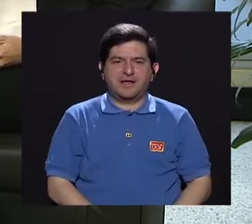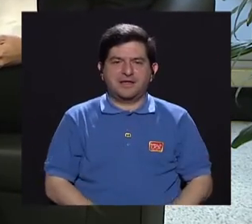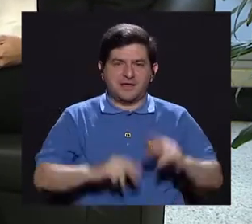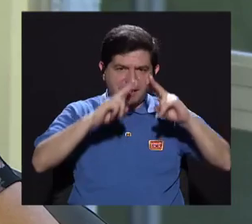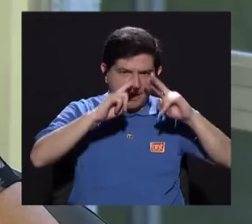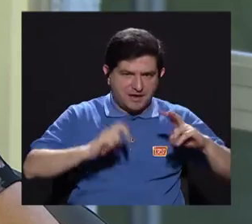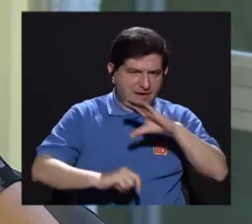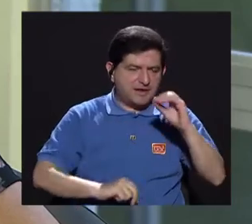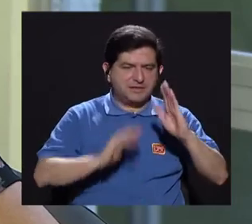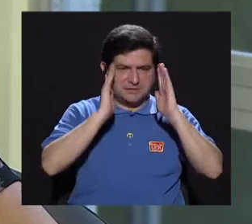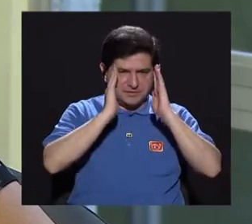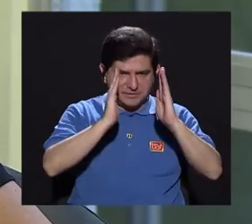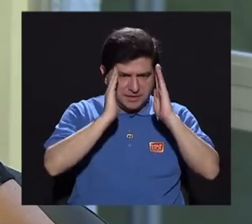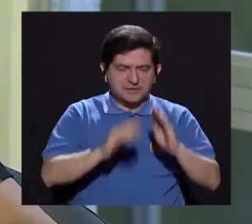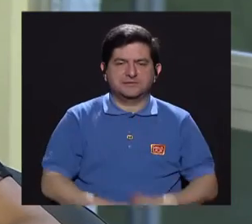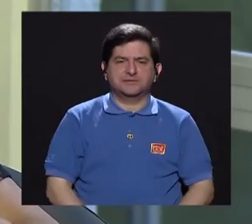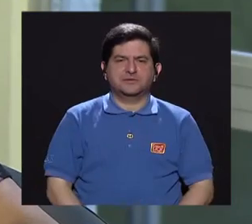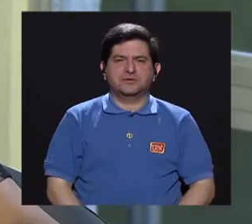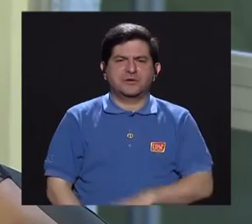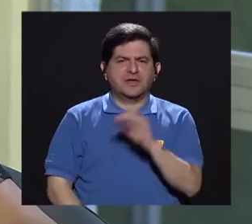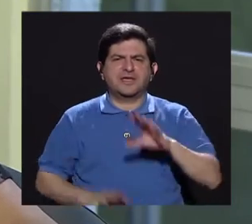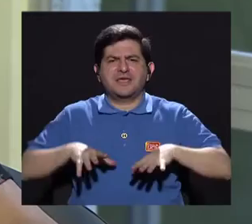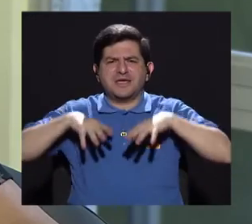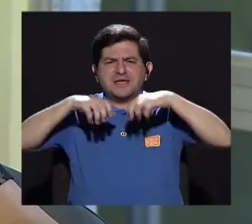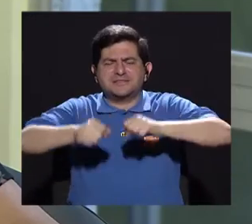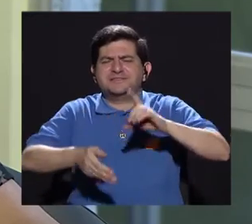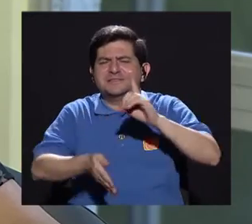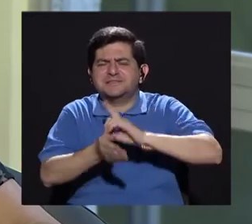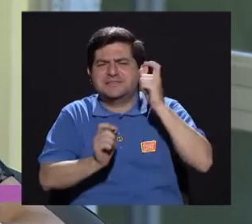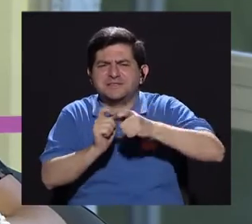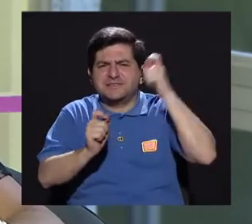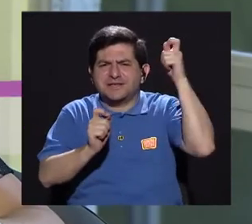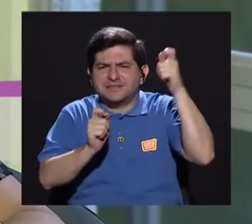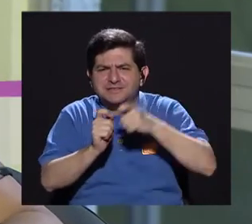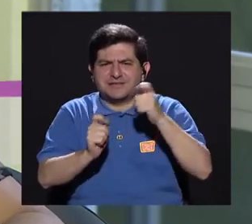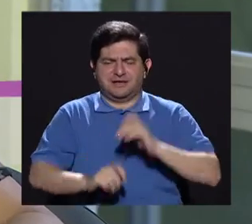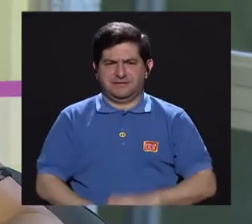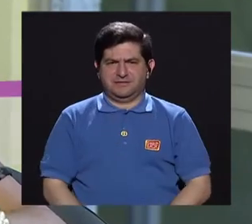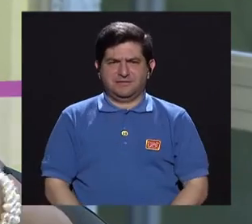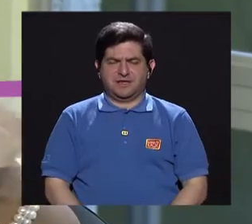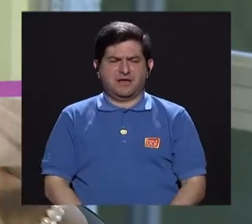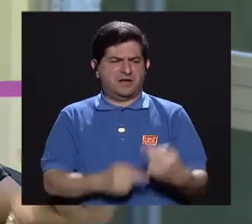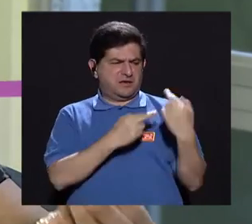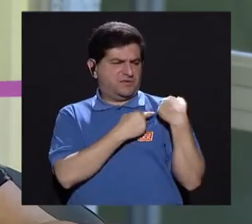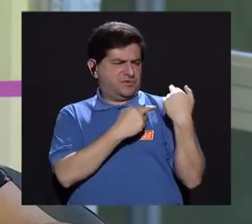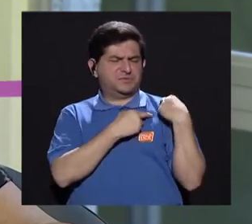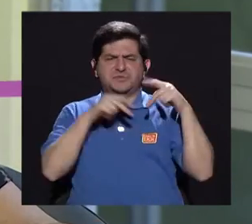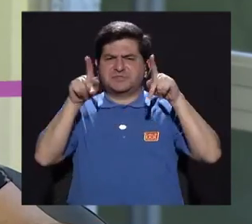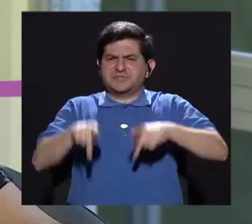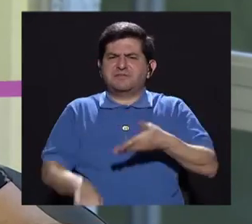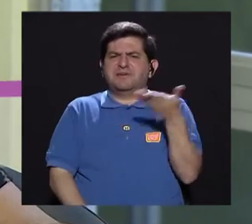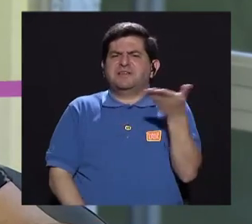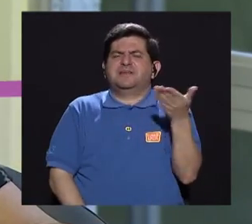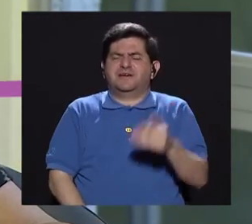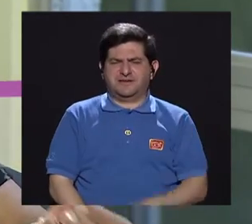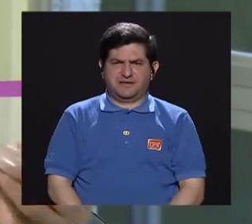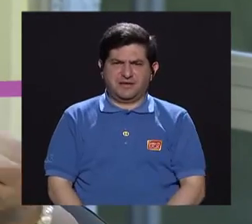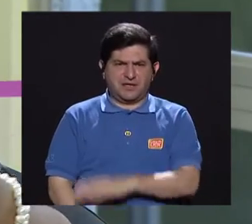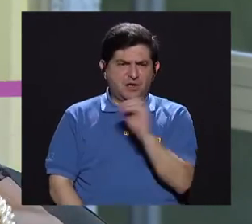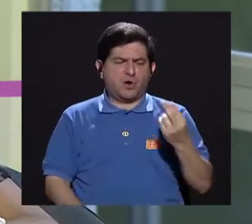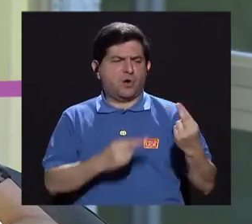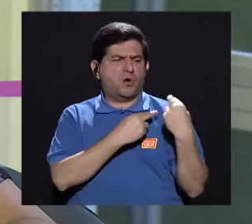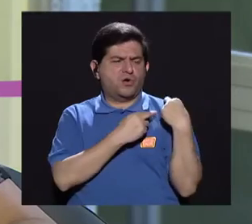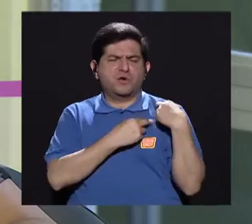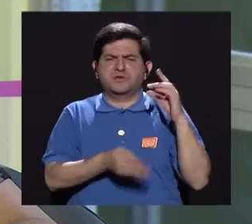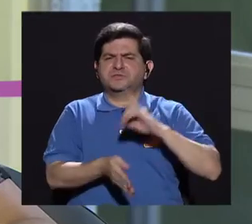consulta. Bueno, y en una cita médica, propiamente en la cita, ¿qué es responsabilidad del paciente y qué